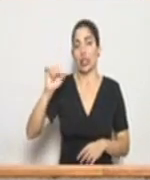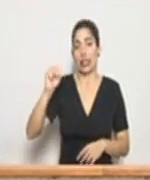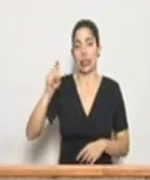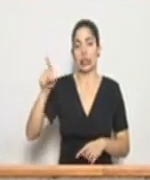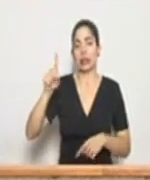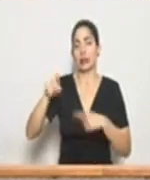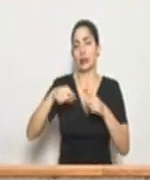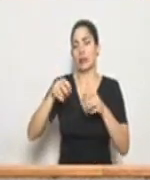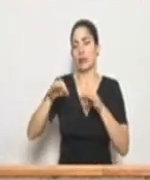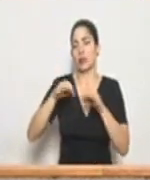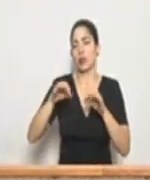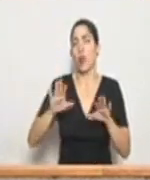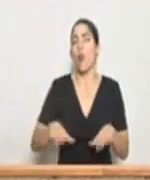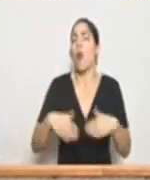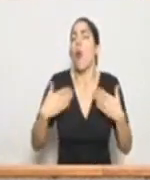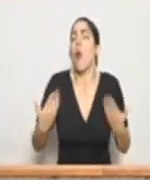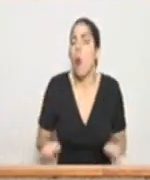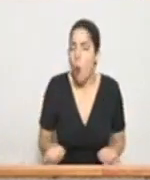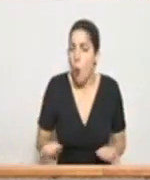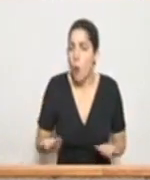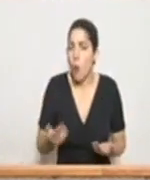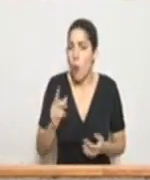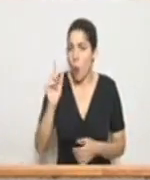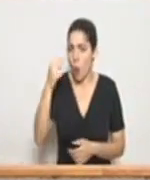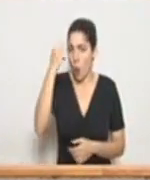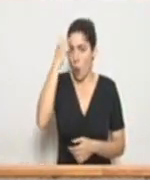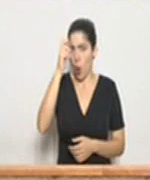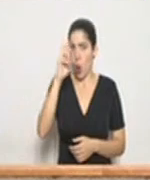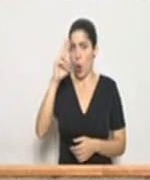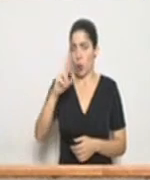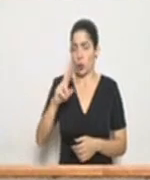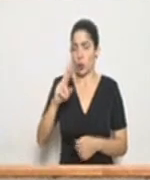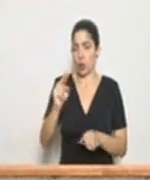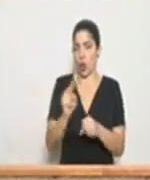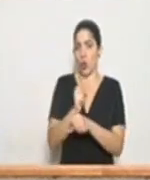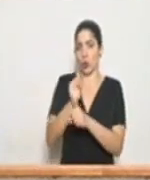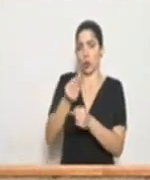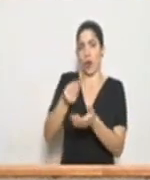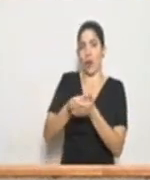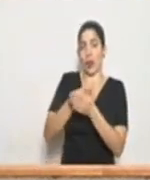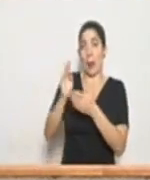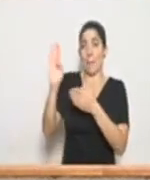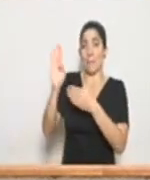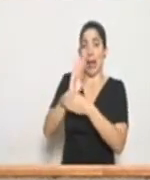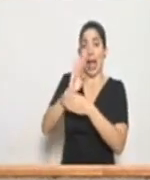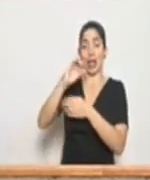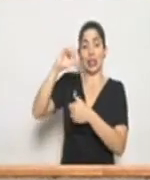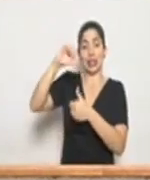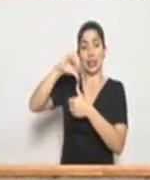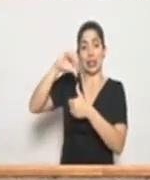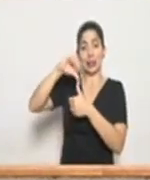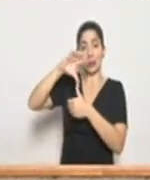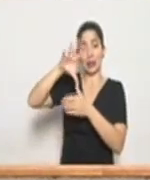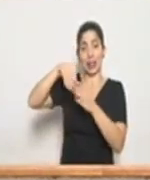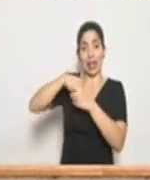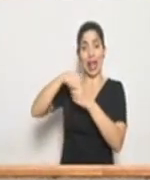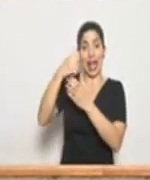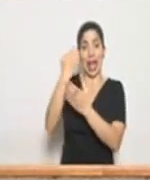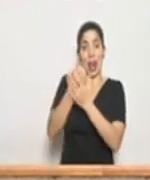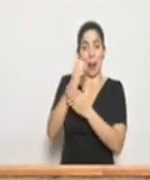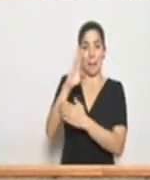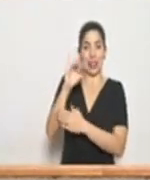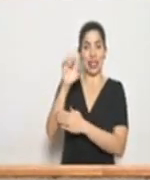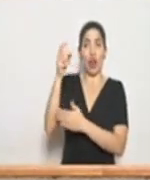detallar cómo utilizará el gobierno de Costa Rica los fondos del Banco Centroamericano de Integración Económica,